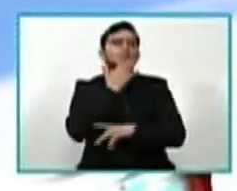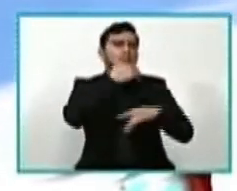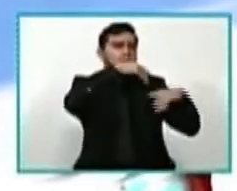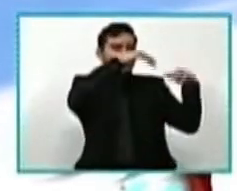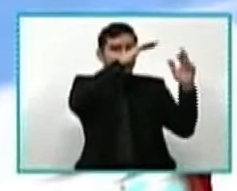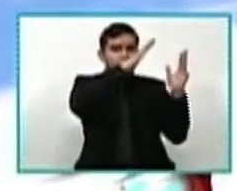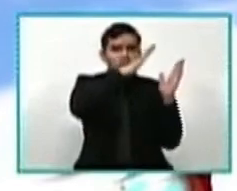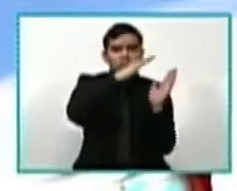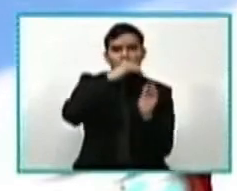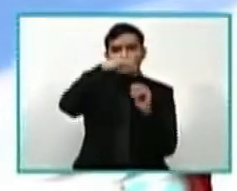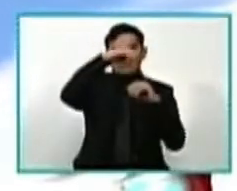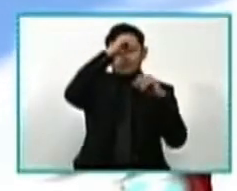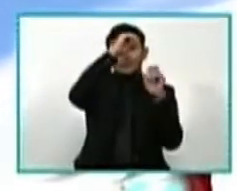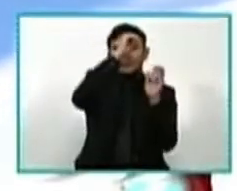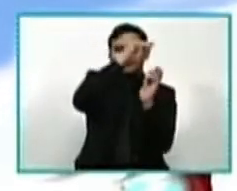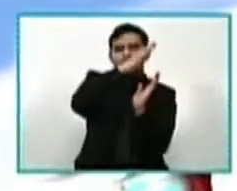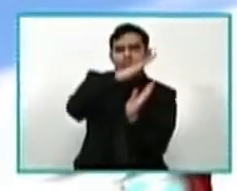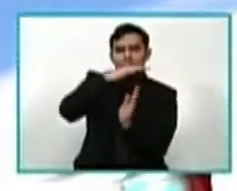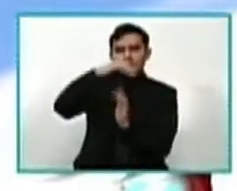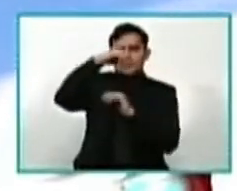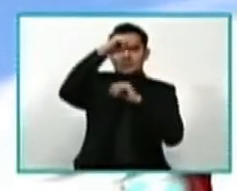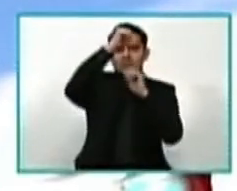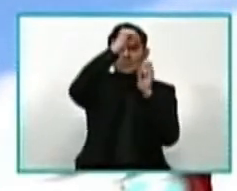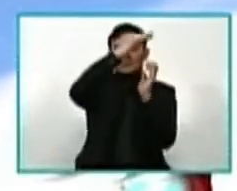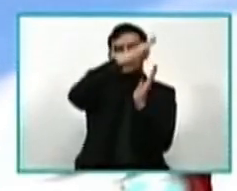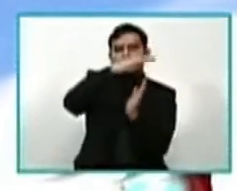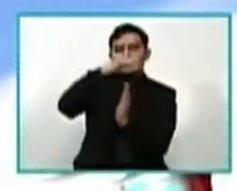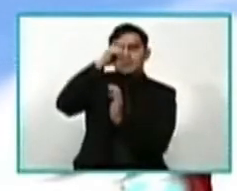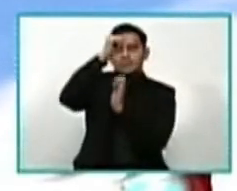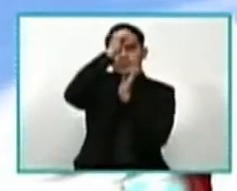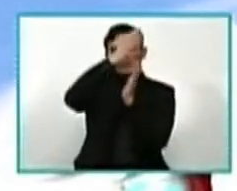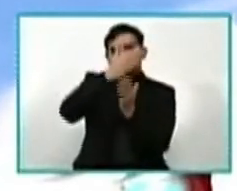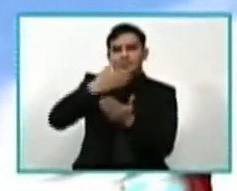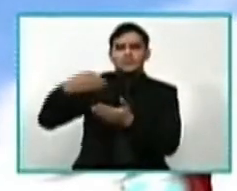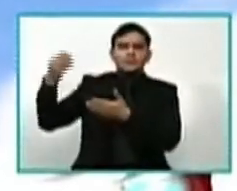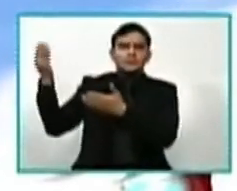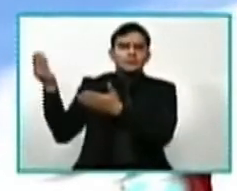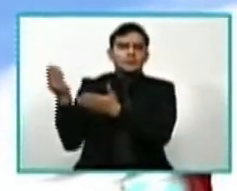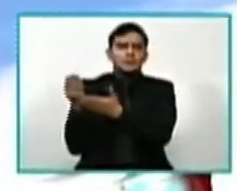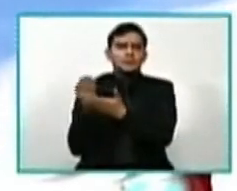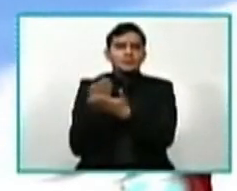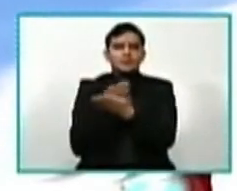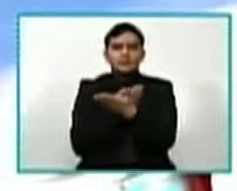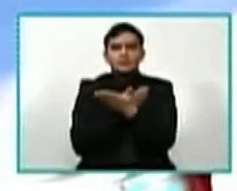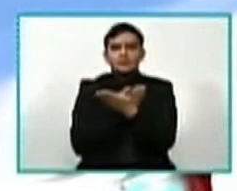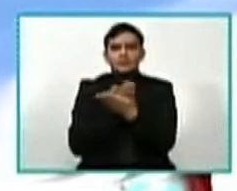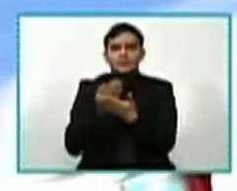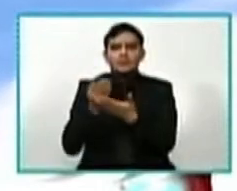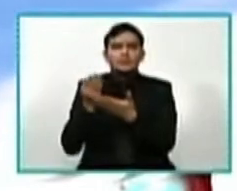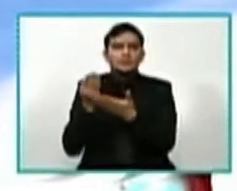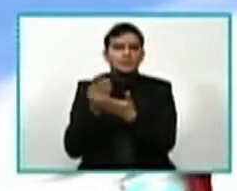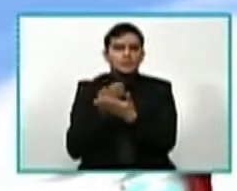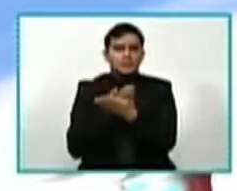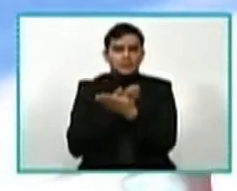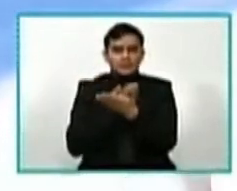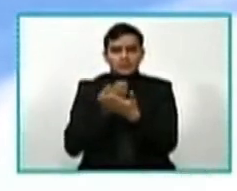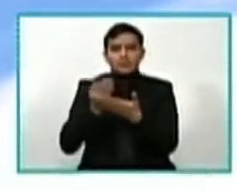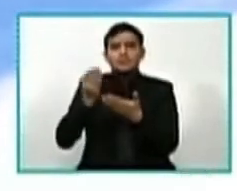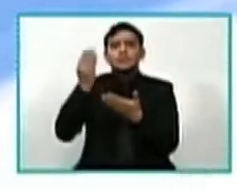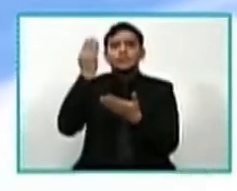de cielo, por un bloque, por un bloque de